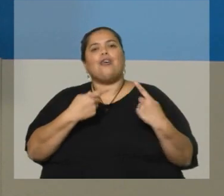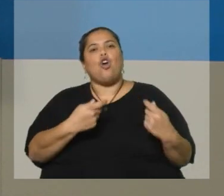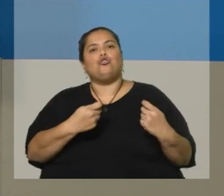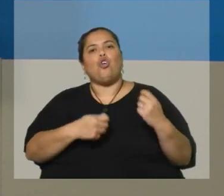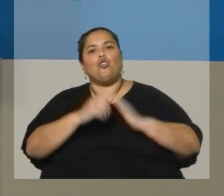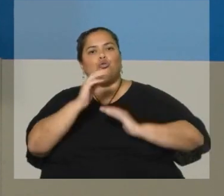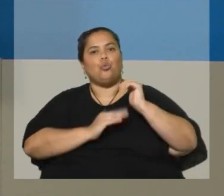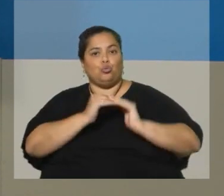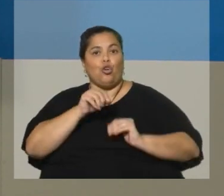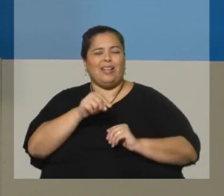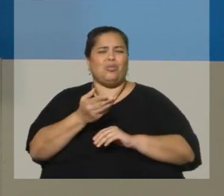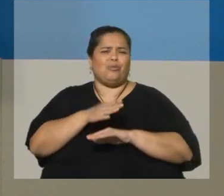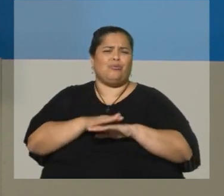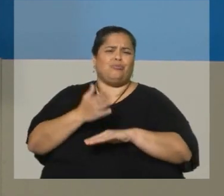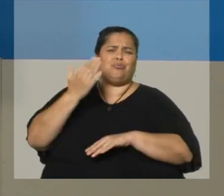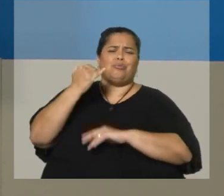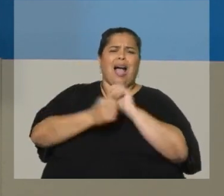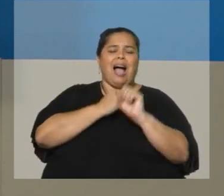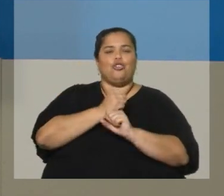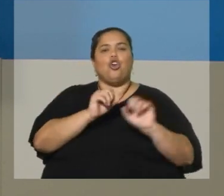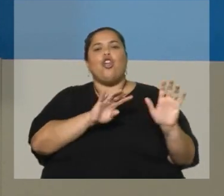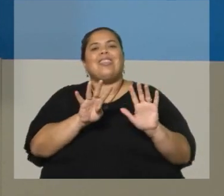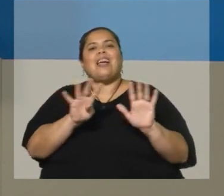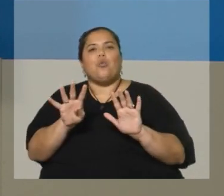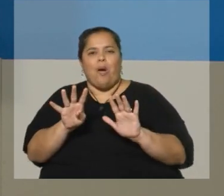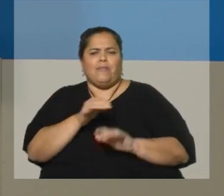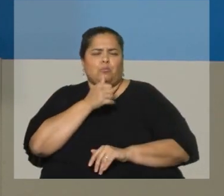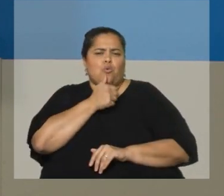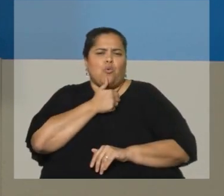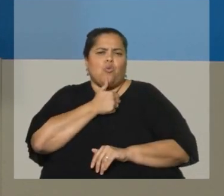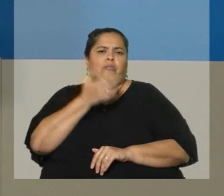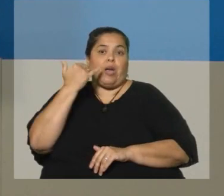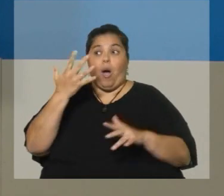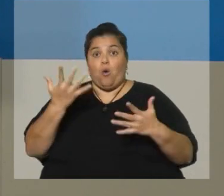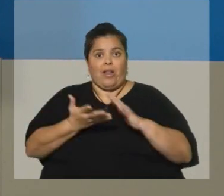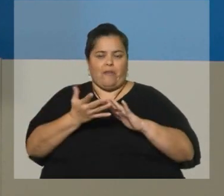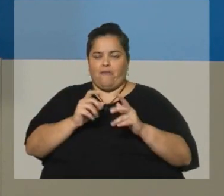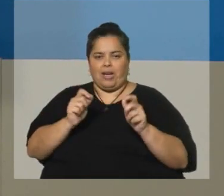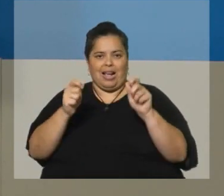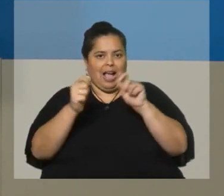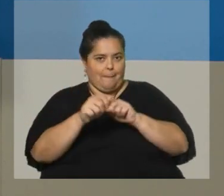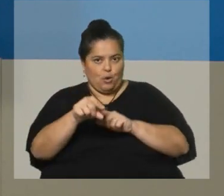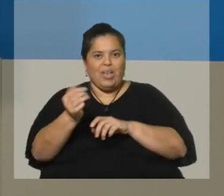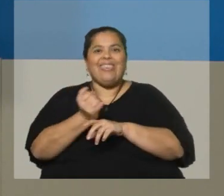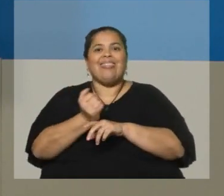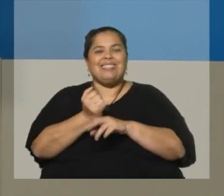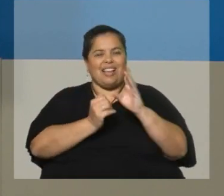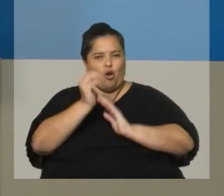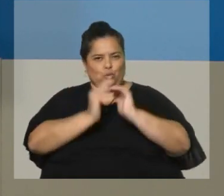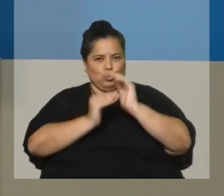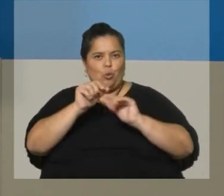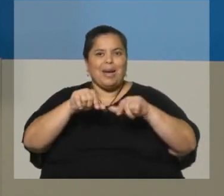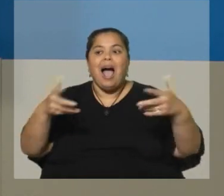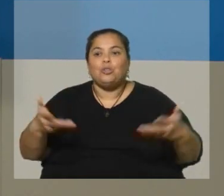que tenía una base del año 1999. Estamos en pleno cambio de base de ese índice para que refleje...